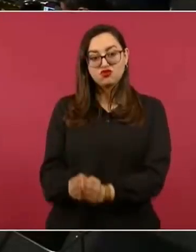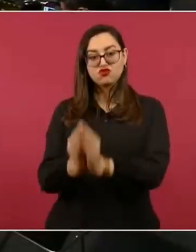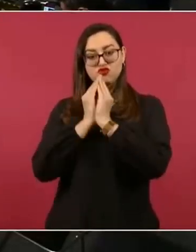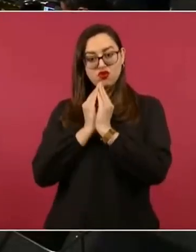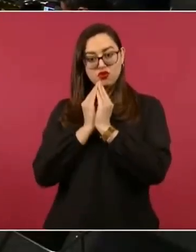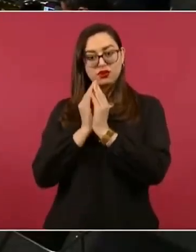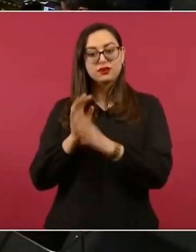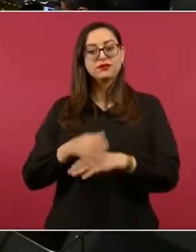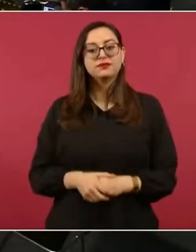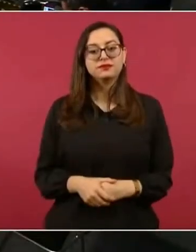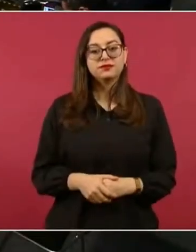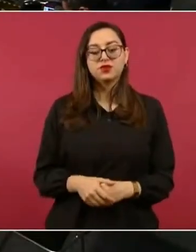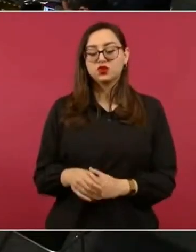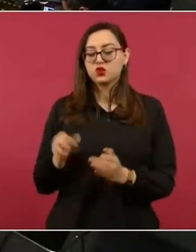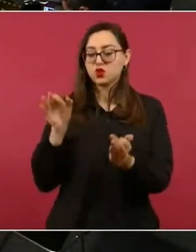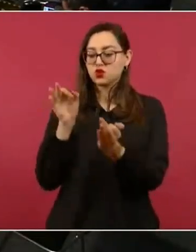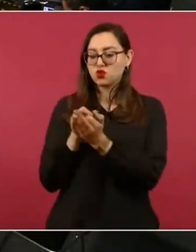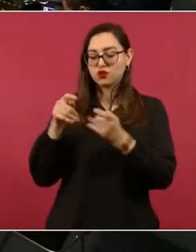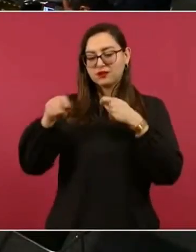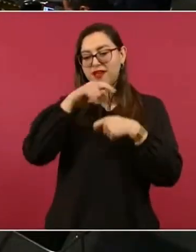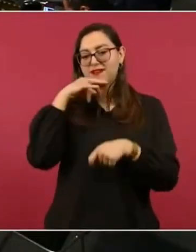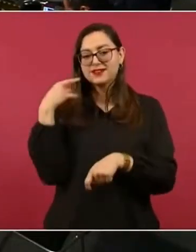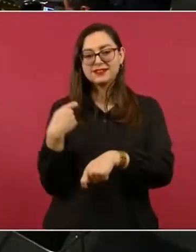Y una torta de chilaquiles.